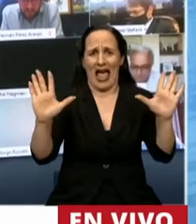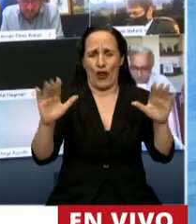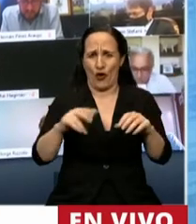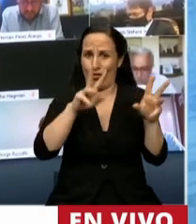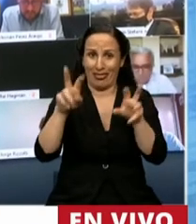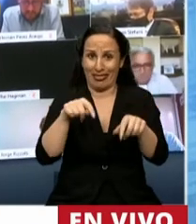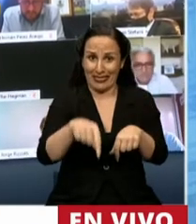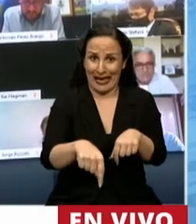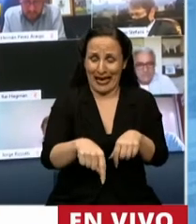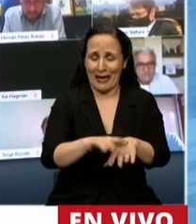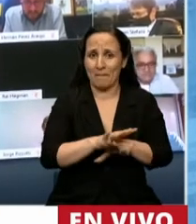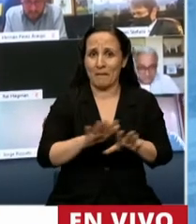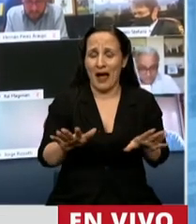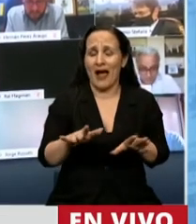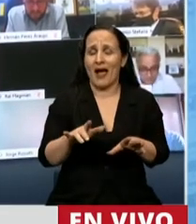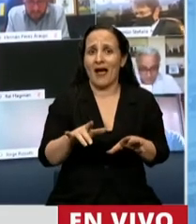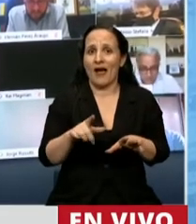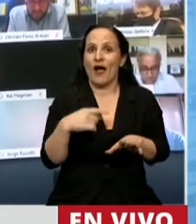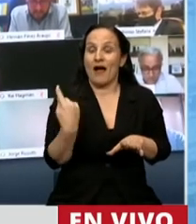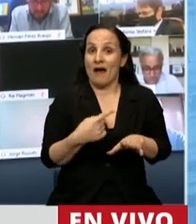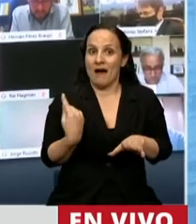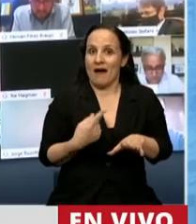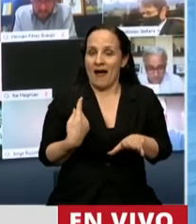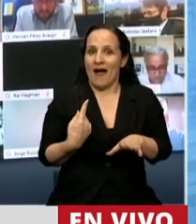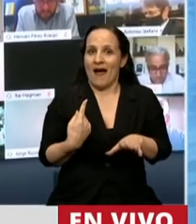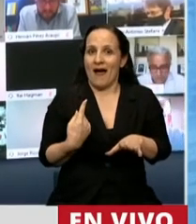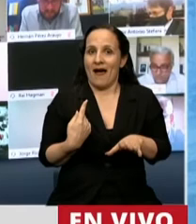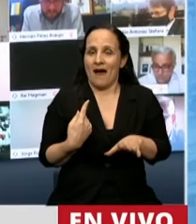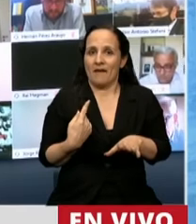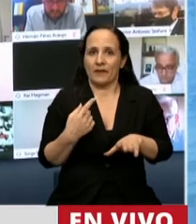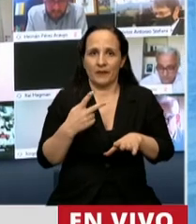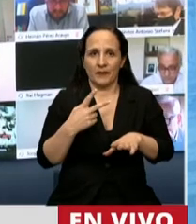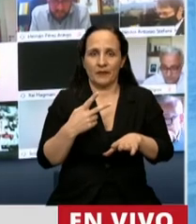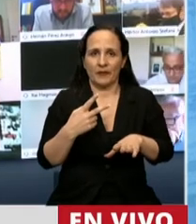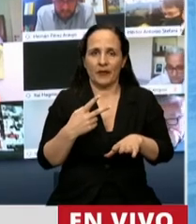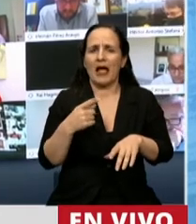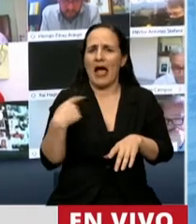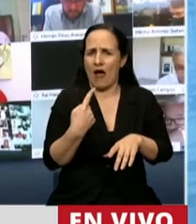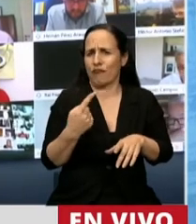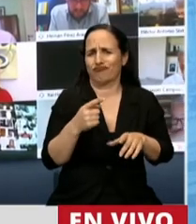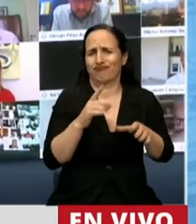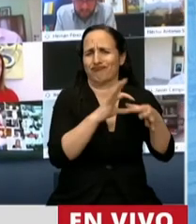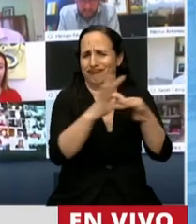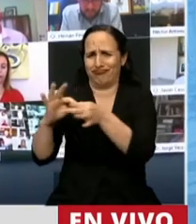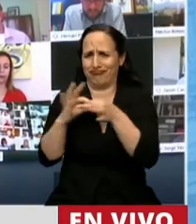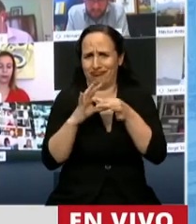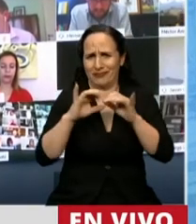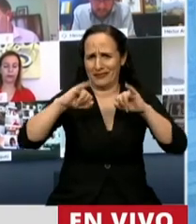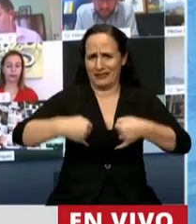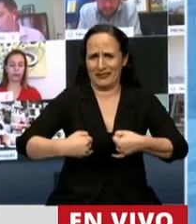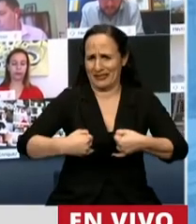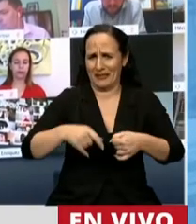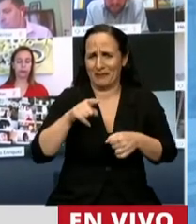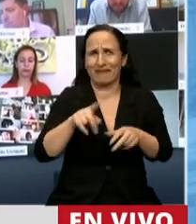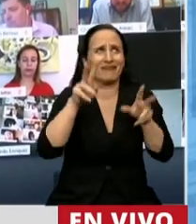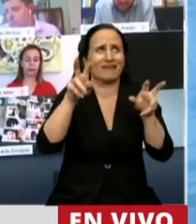esta materia tenemos una completa unión. Es una